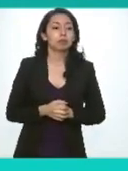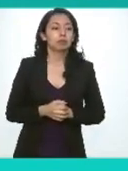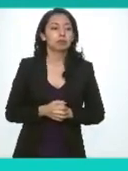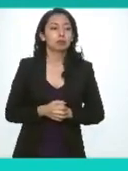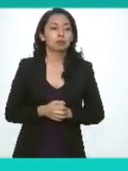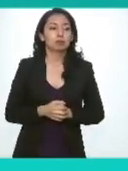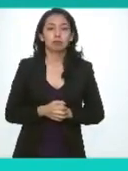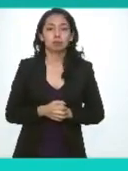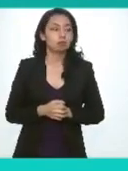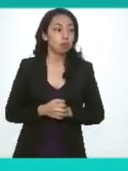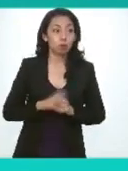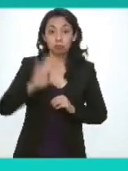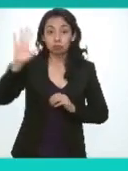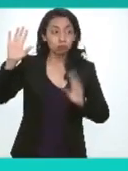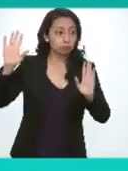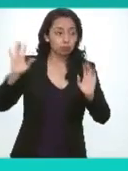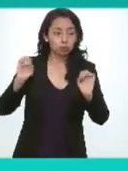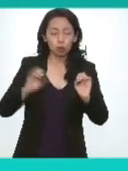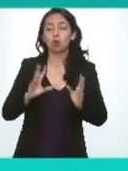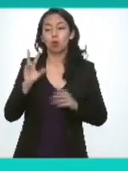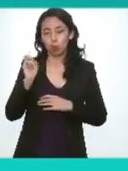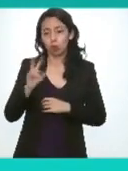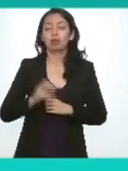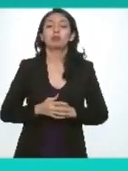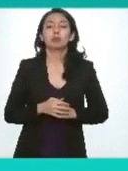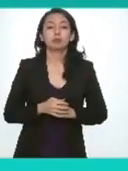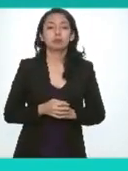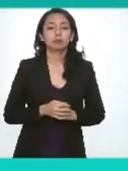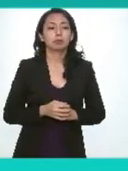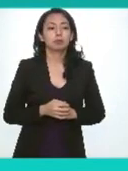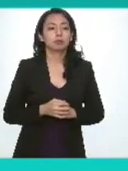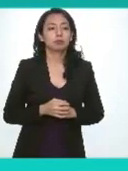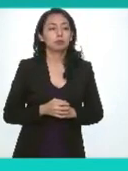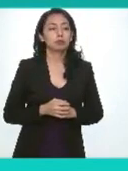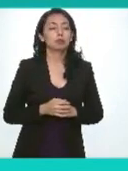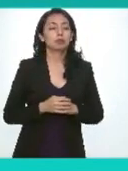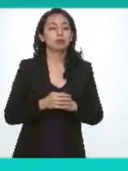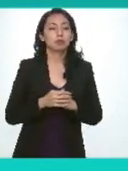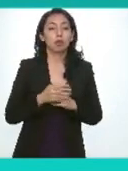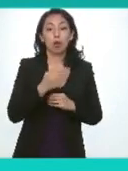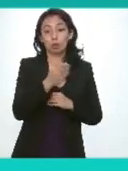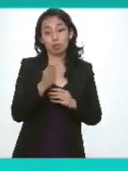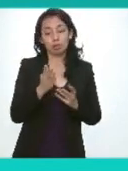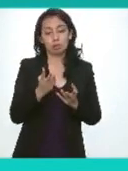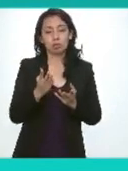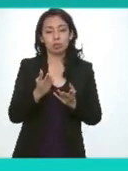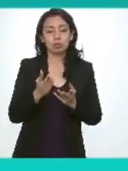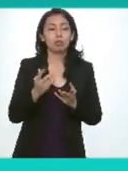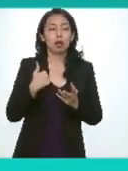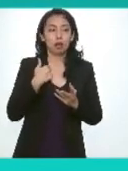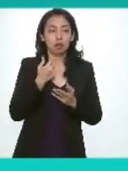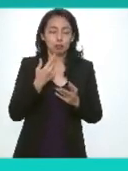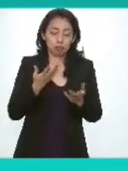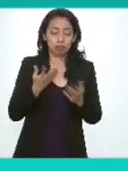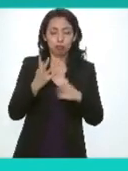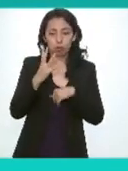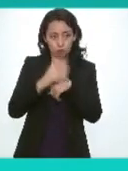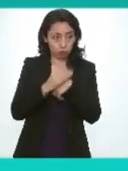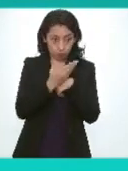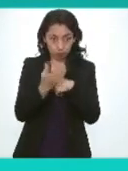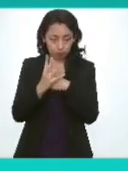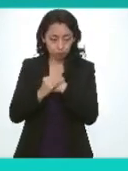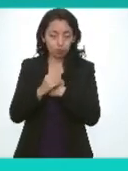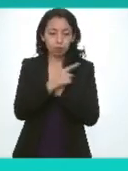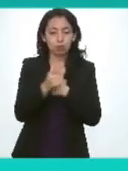no veo nadie levante la mano entonces ahora ustedes ahora si ustedes me lo permiten someto a su consideración